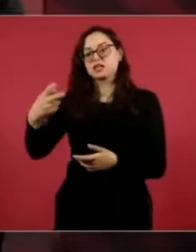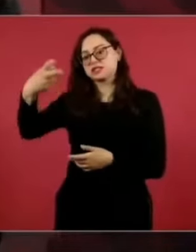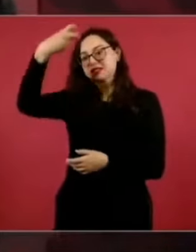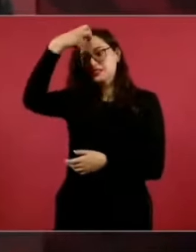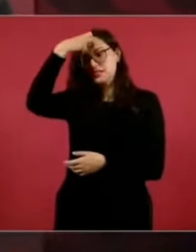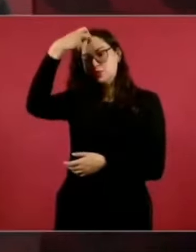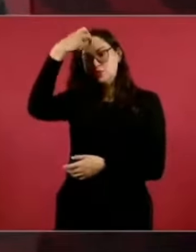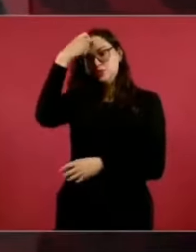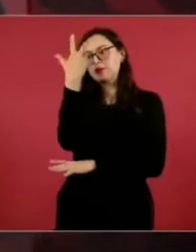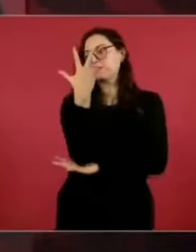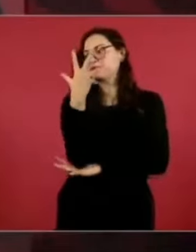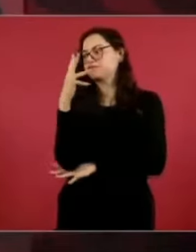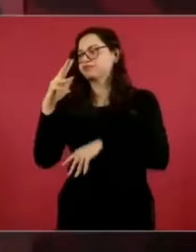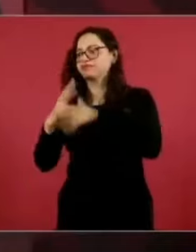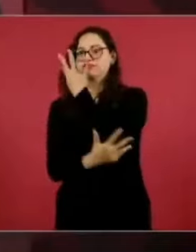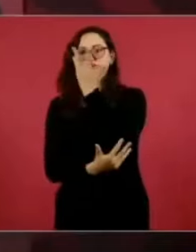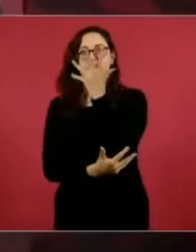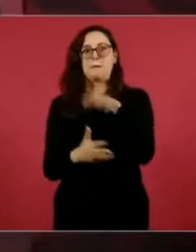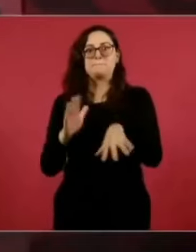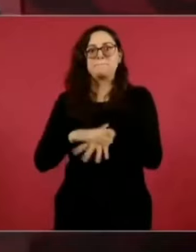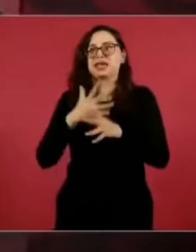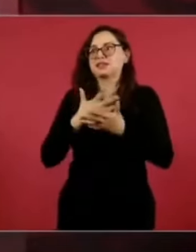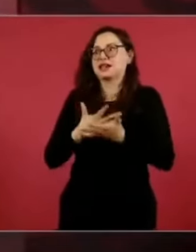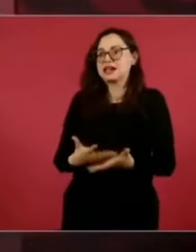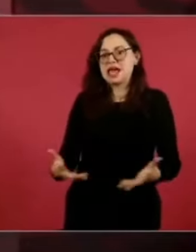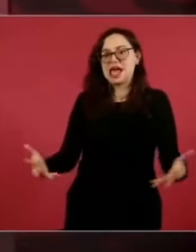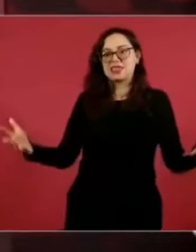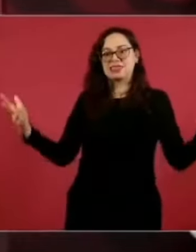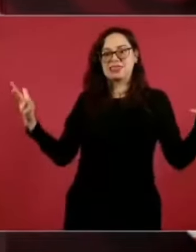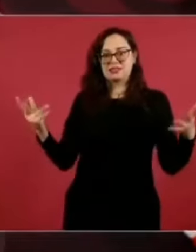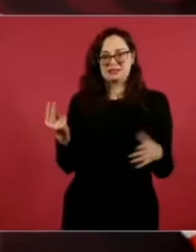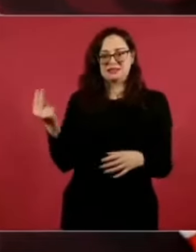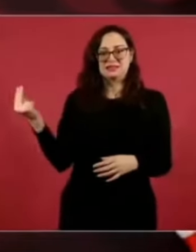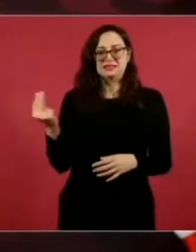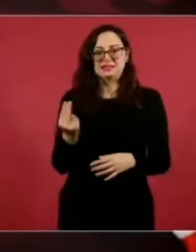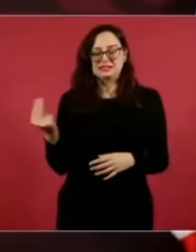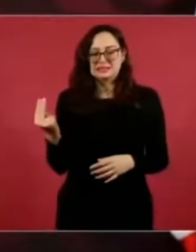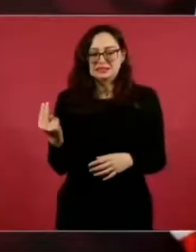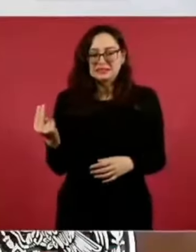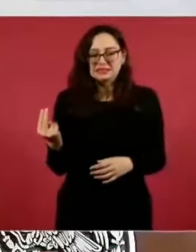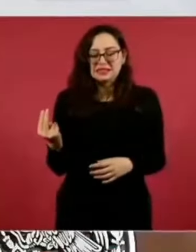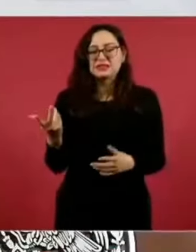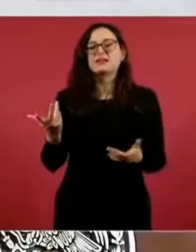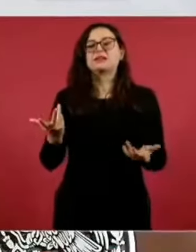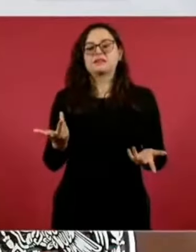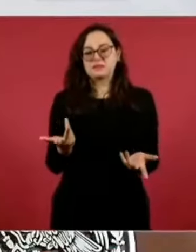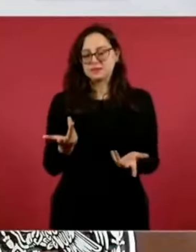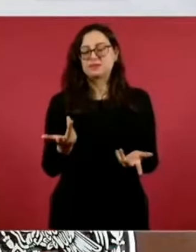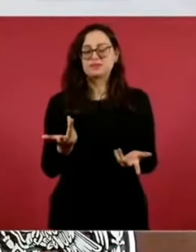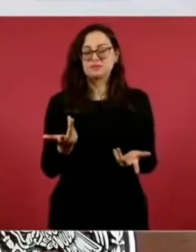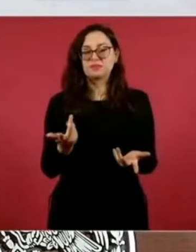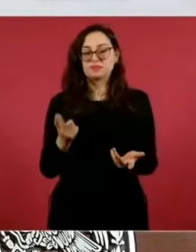Chapultepec, integrar lo que